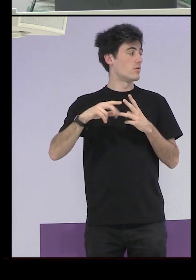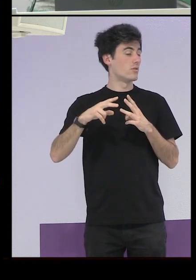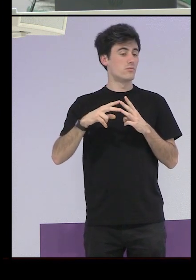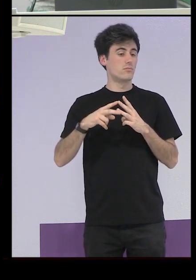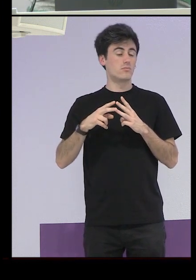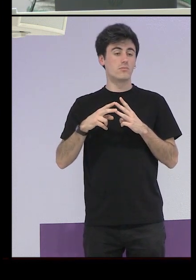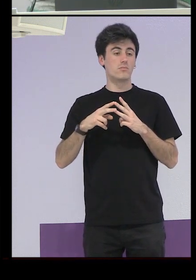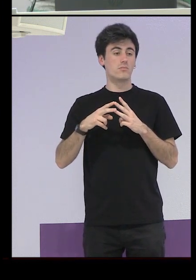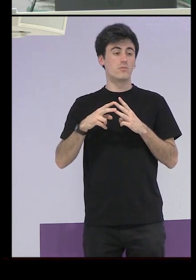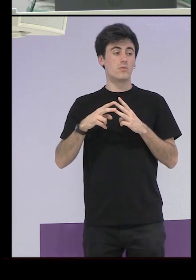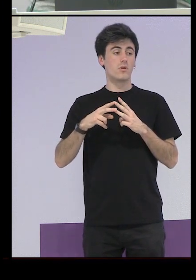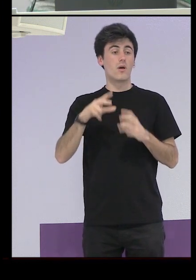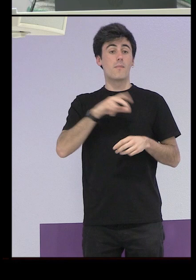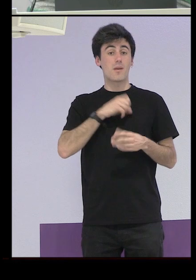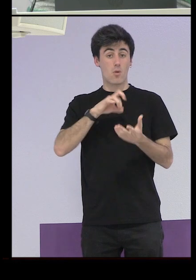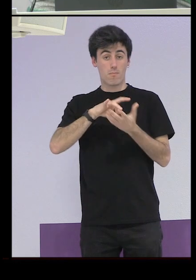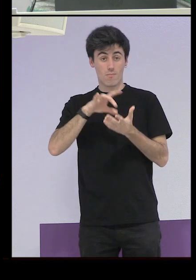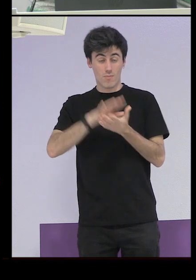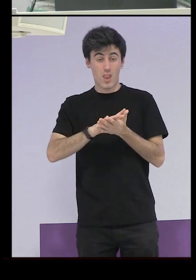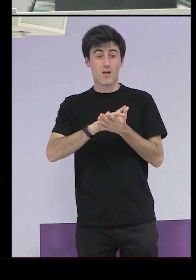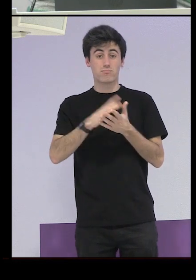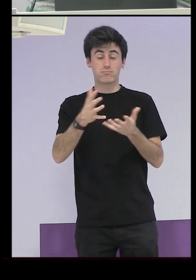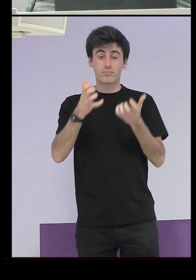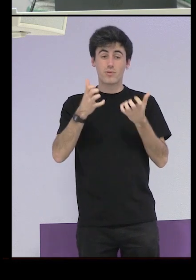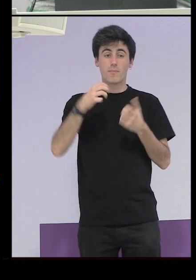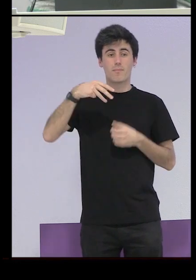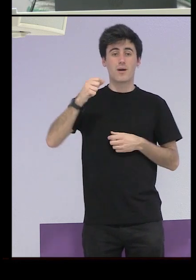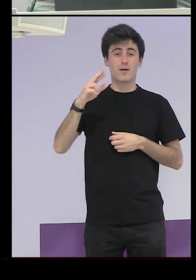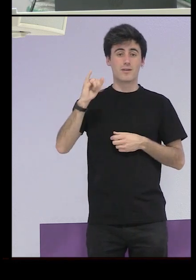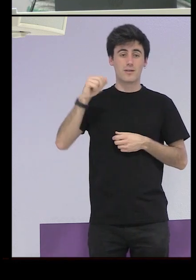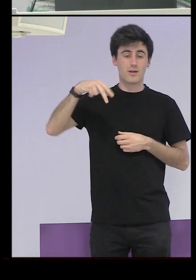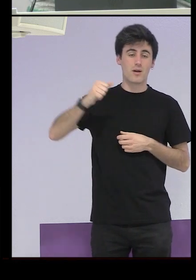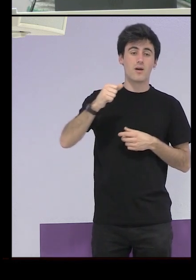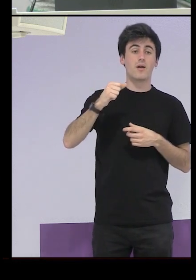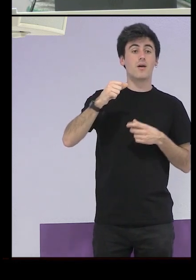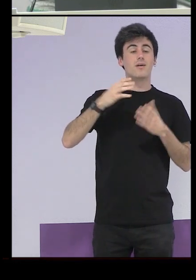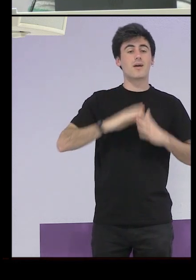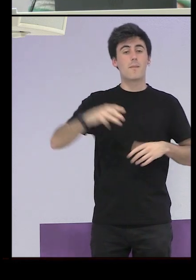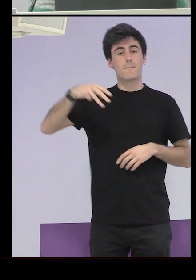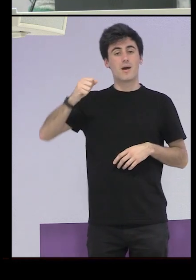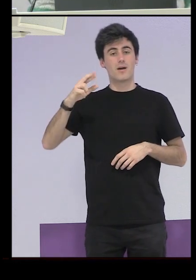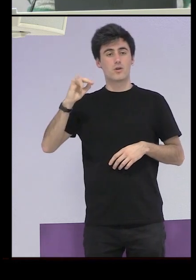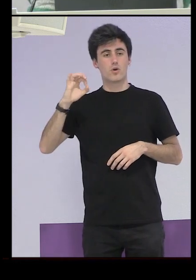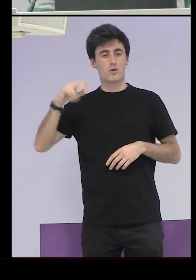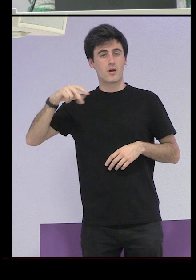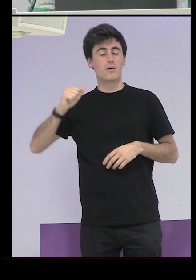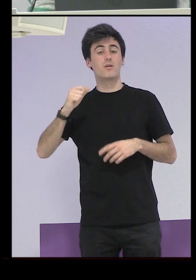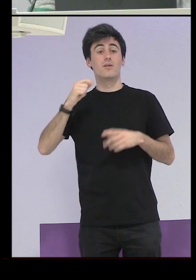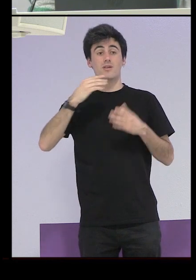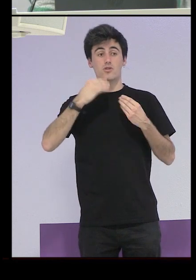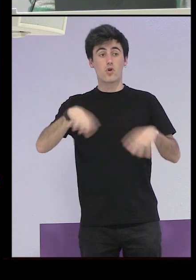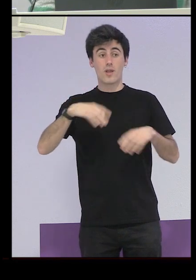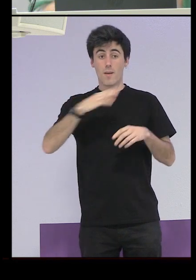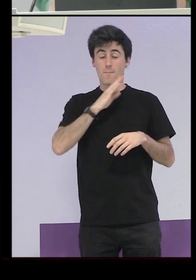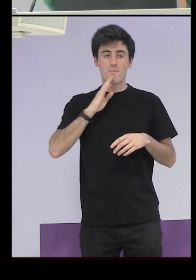ganado estos días un premio en Málaga Marina es la hija de Mariona y cuentan este documental la historia de su madre que